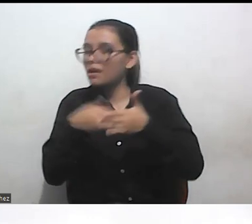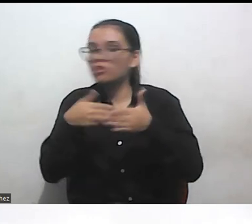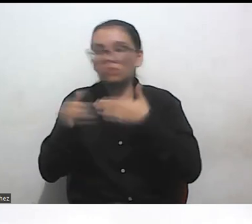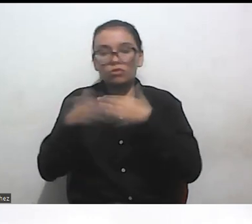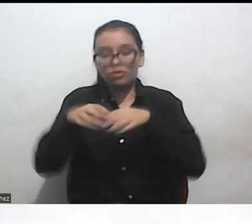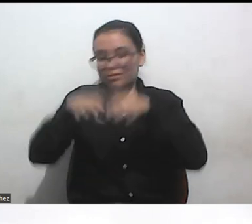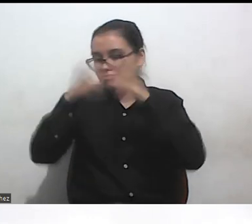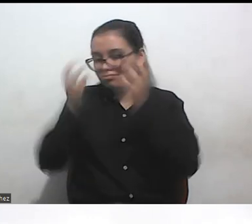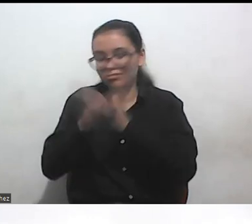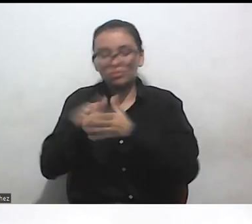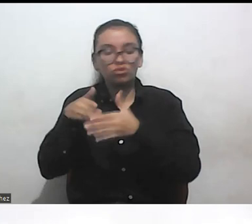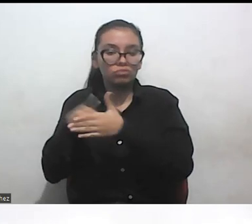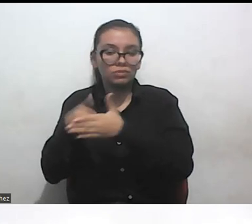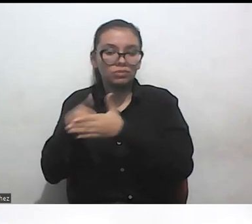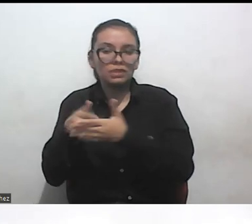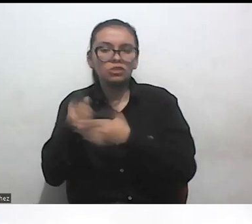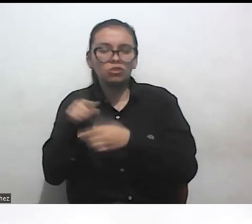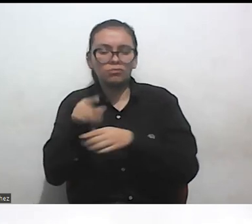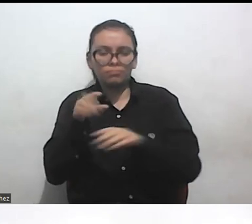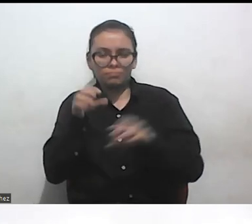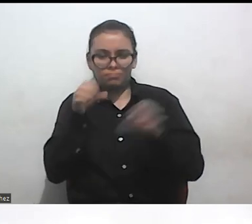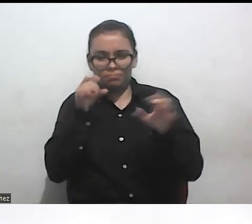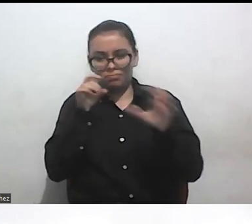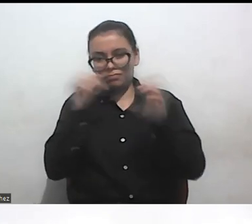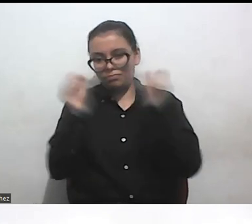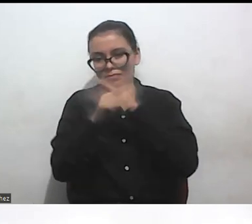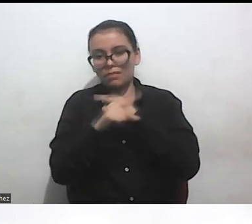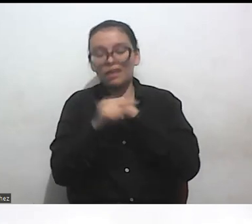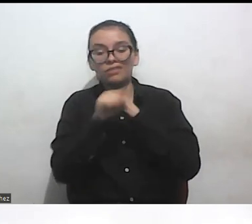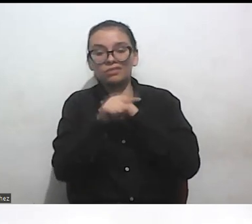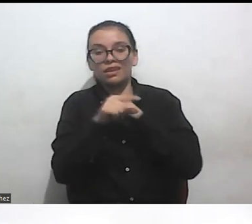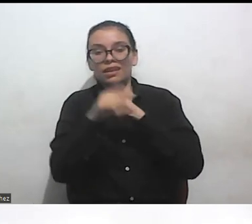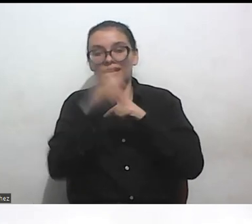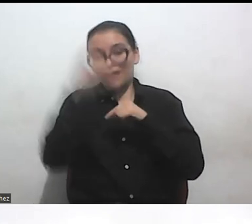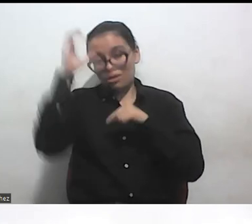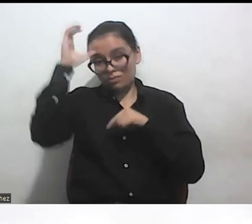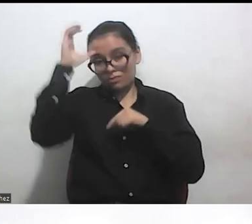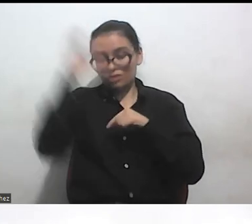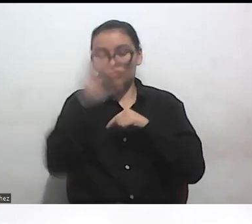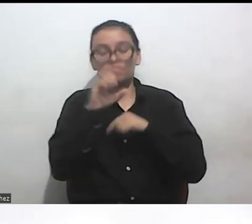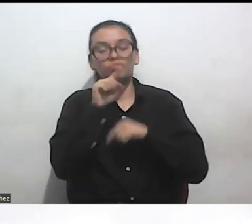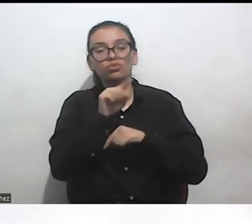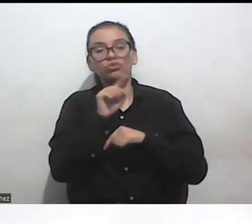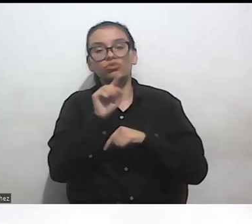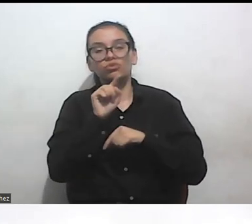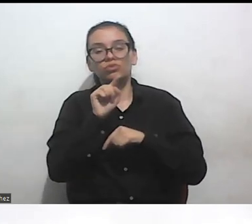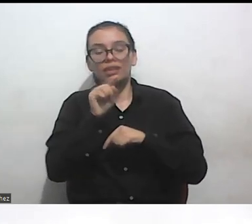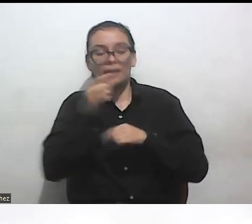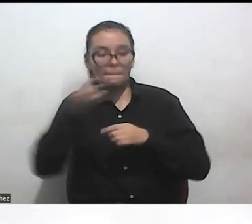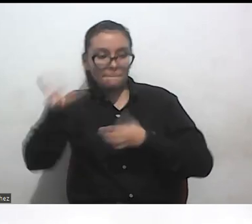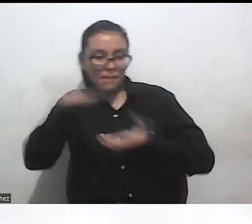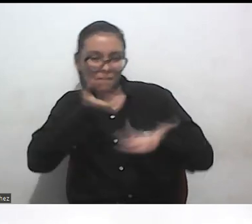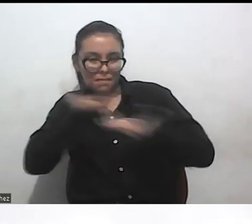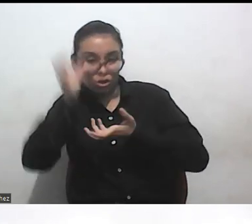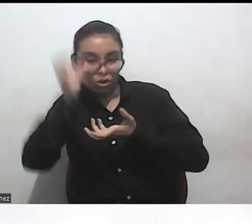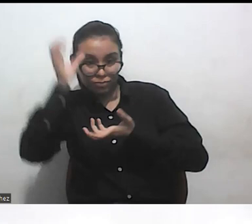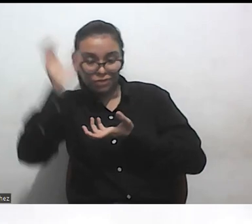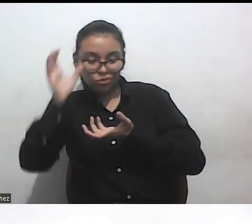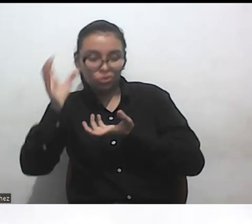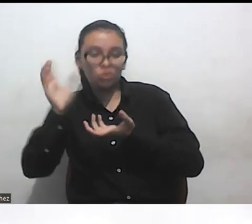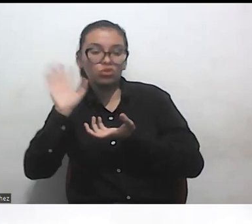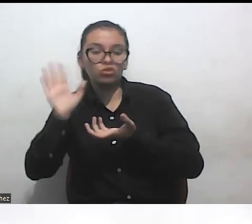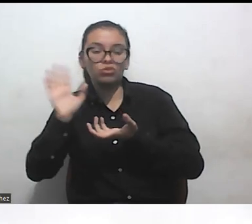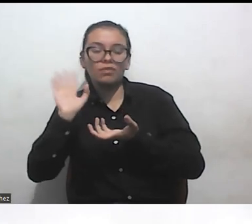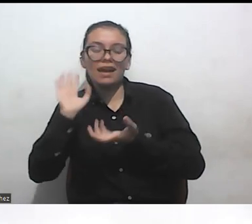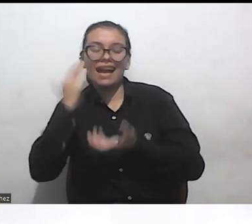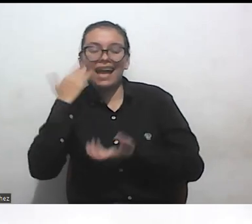y voy a copiar en el chat una definición de capacitismo que acuñó, es una definición comunitaria pero es acuñada por un activista